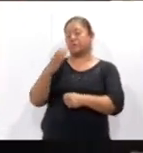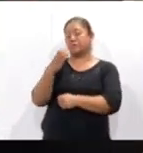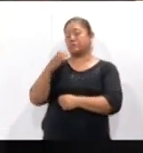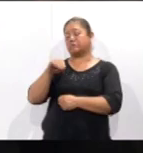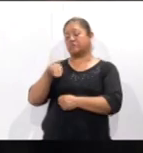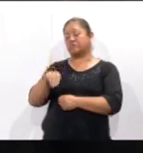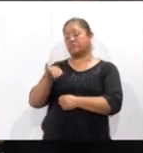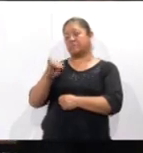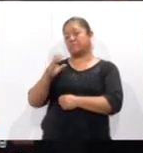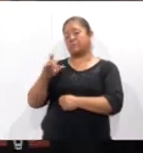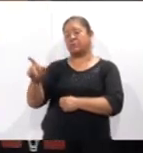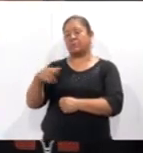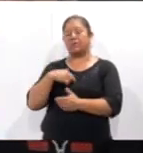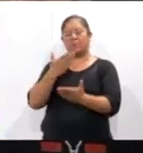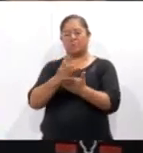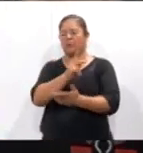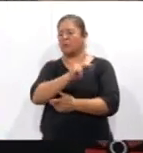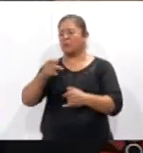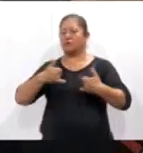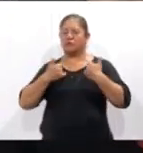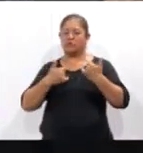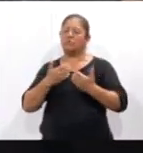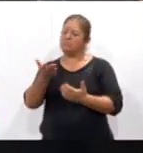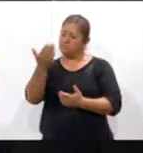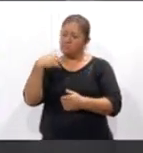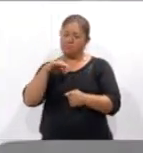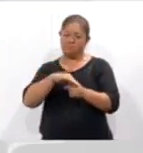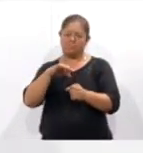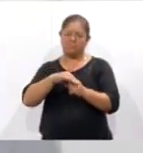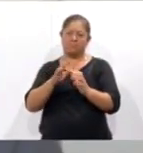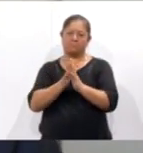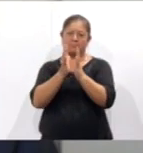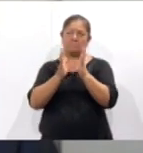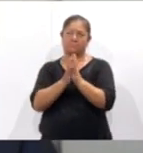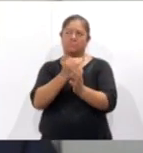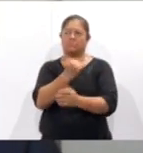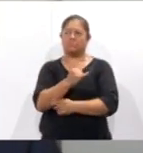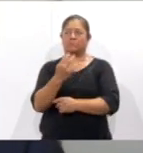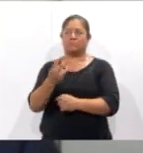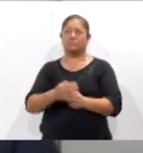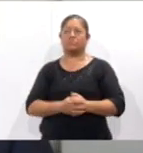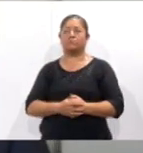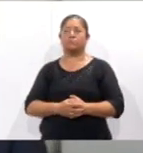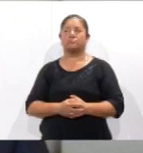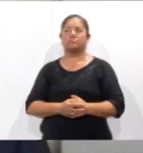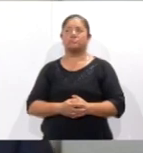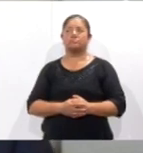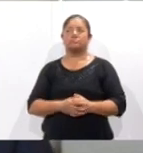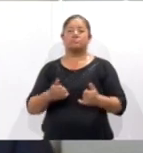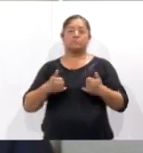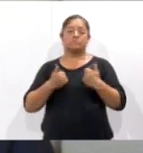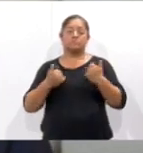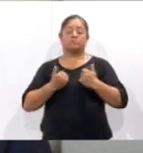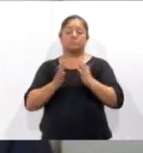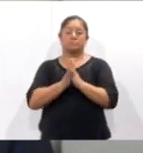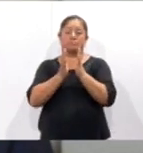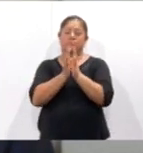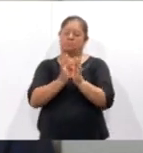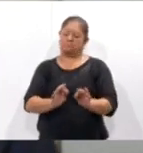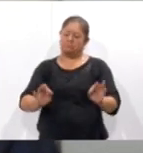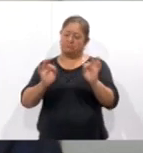Castillo, llama a los jóvenes a participar en las elecciones del 2 de junio. La participación de los jóvenes es muy importante.